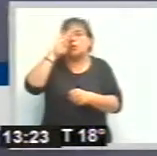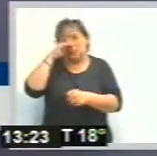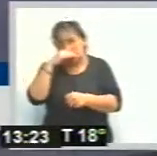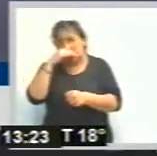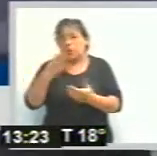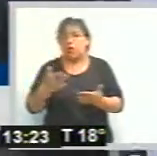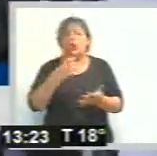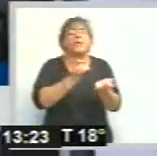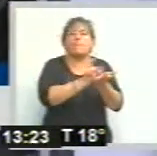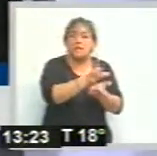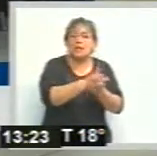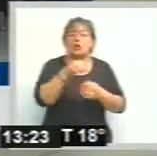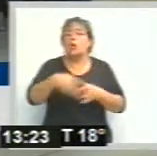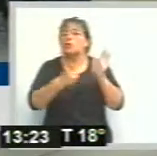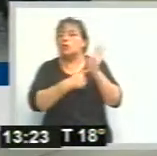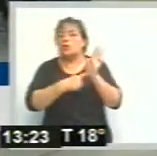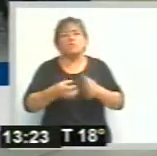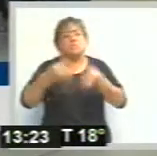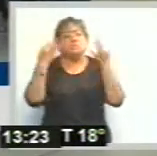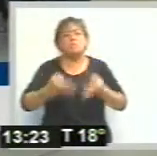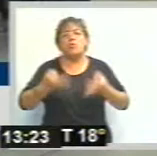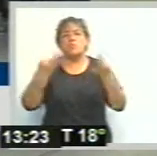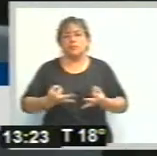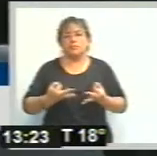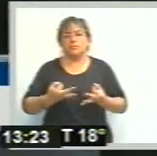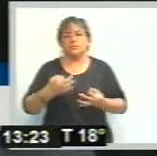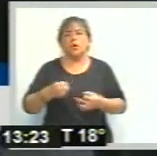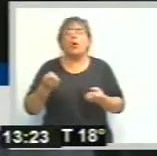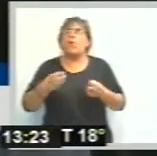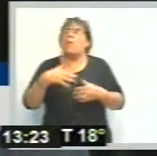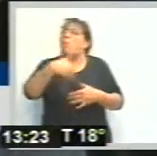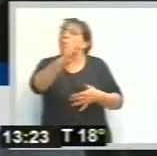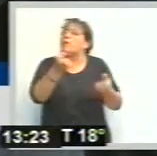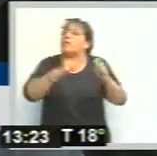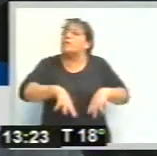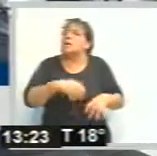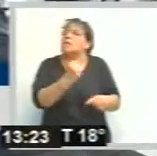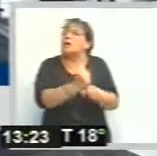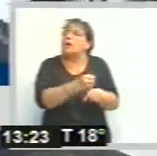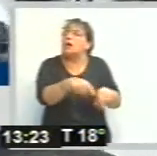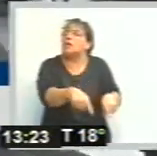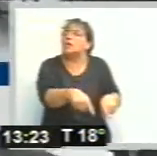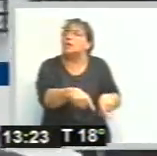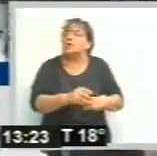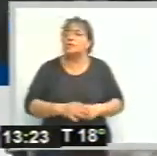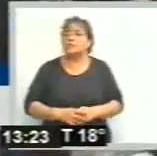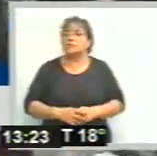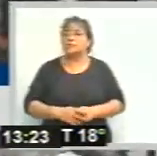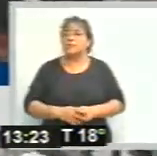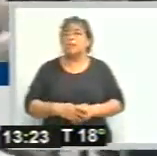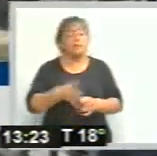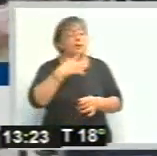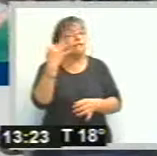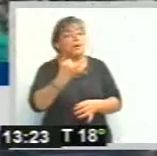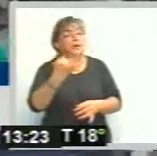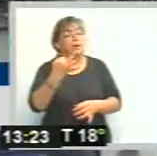así que es una norma muy bienvenida. ¿Cuándo estiman que va a estar vigente esta moratoria? Bueno, es cierto